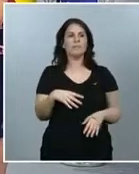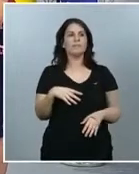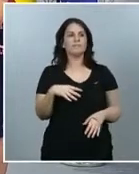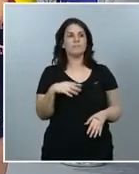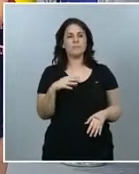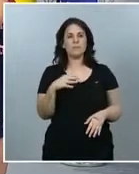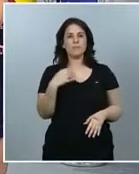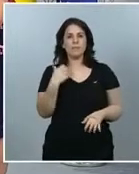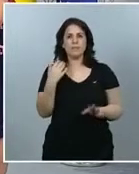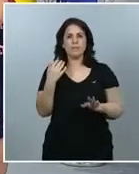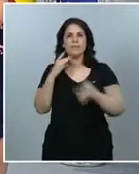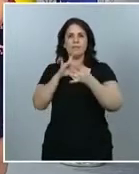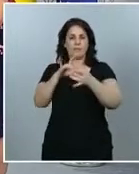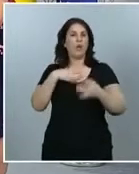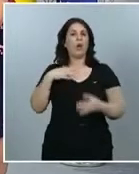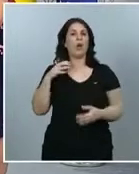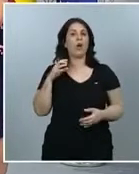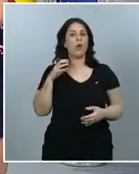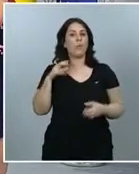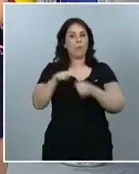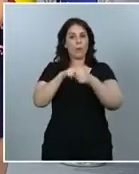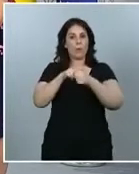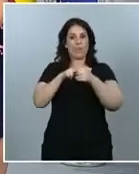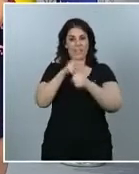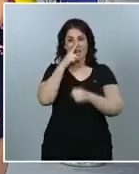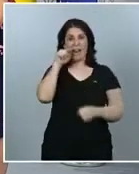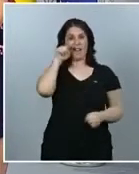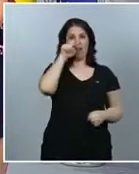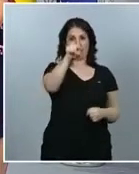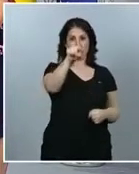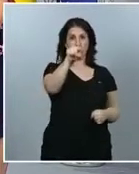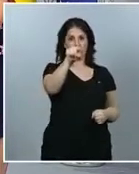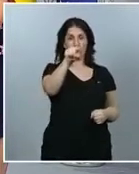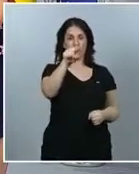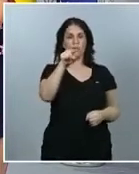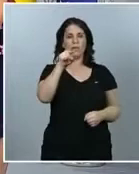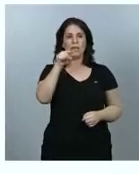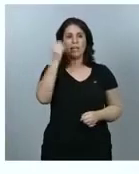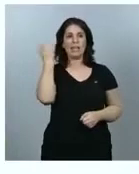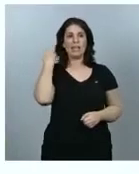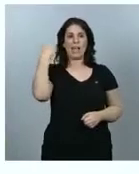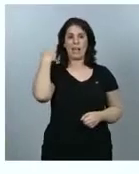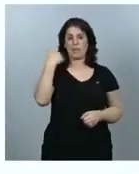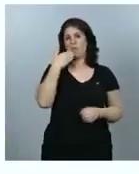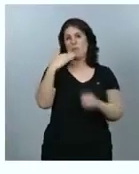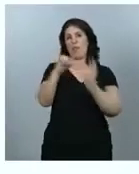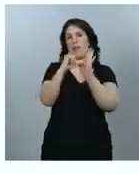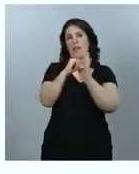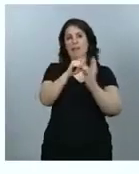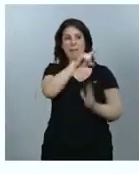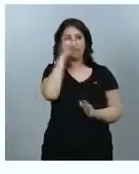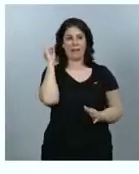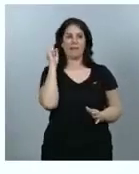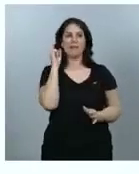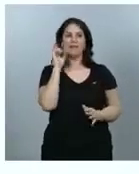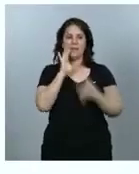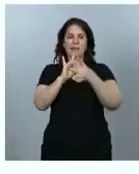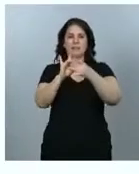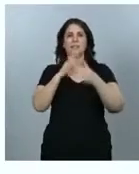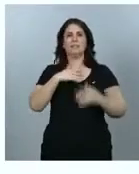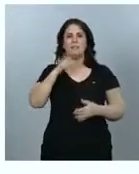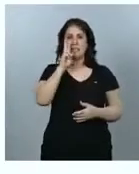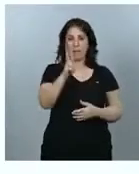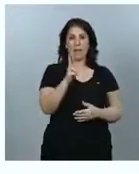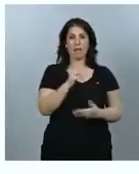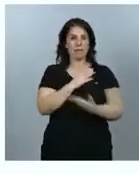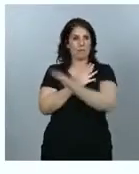que están en el centro de la península y que ya habíamos señalado en el entorno de Madrid, pues, siguen teniendo cifras de prevalencia, como era